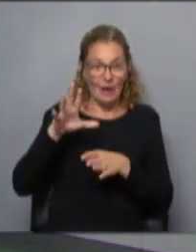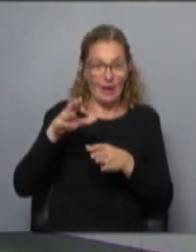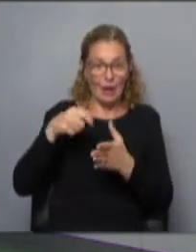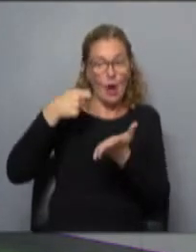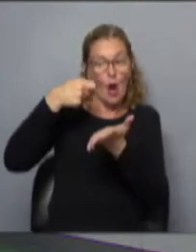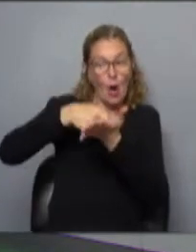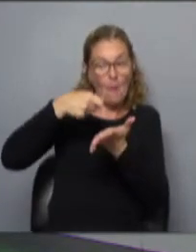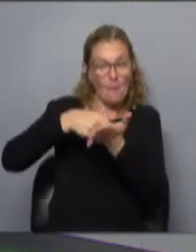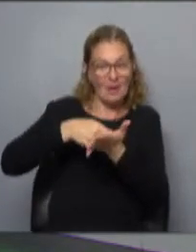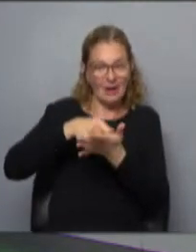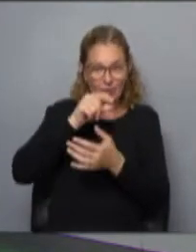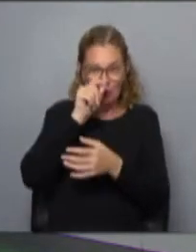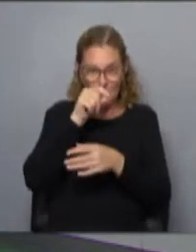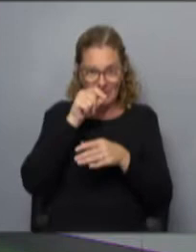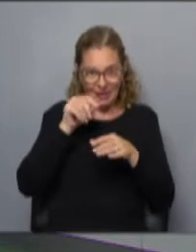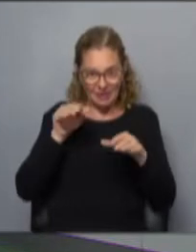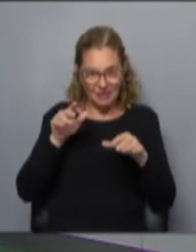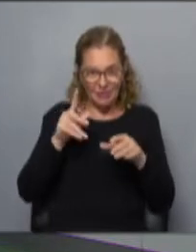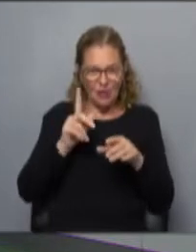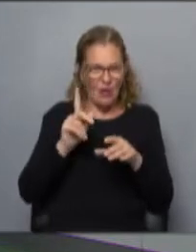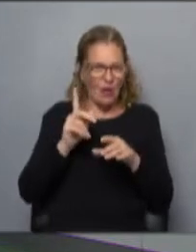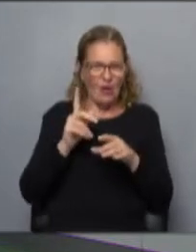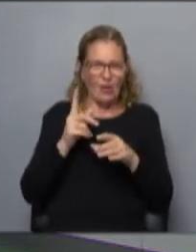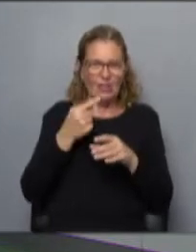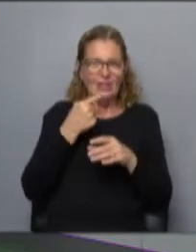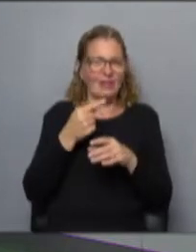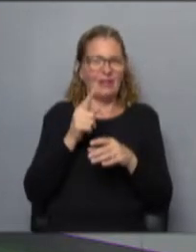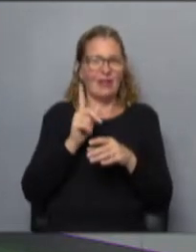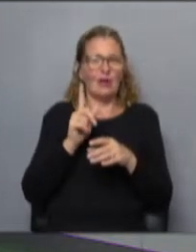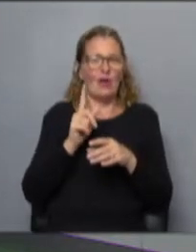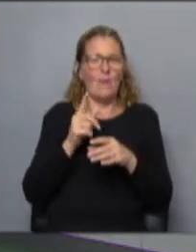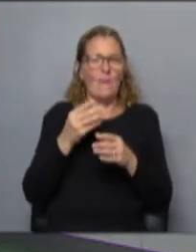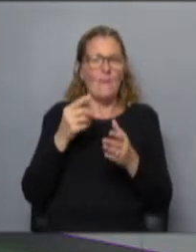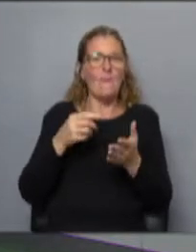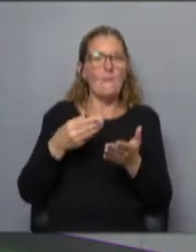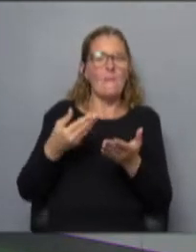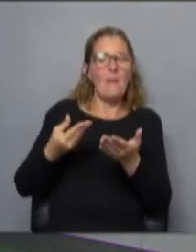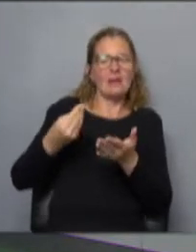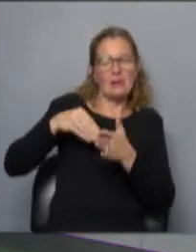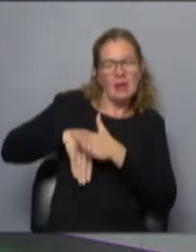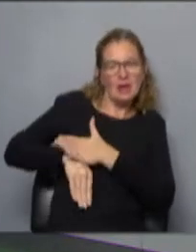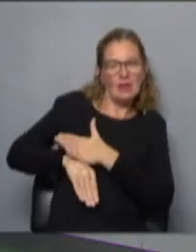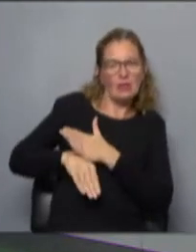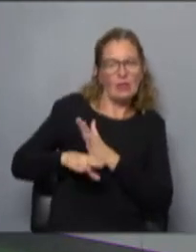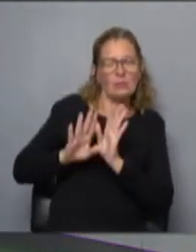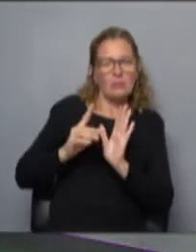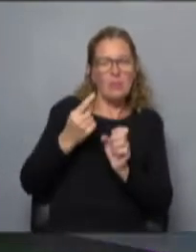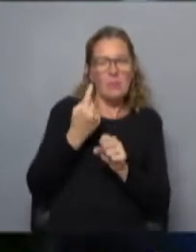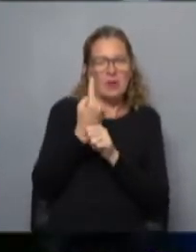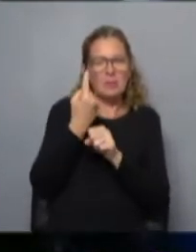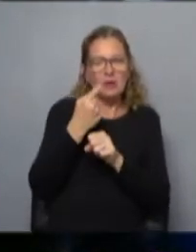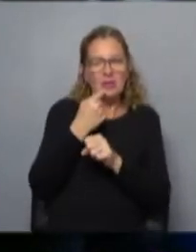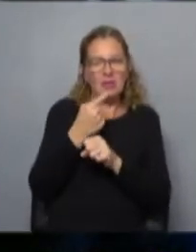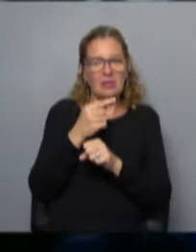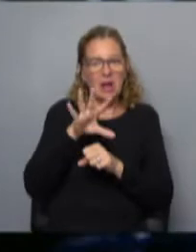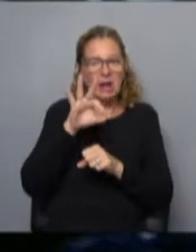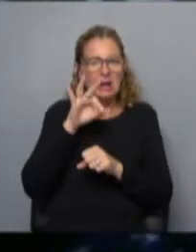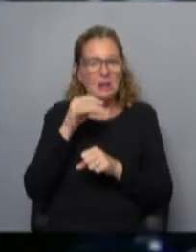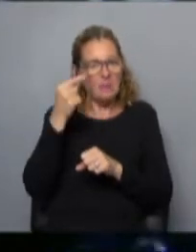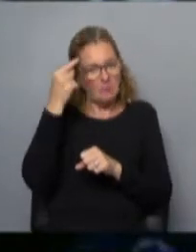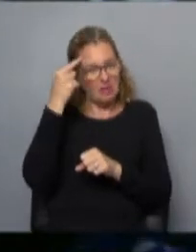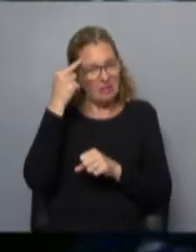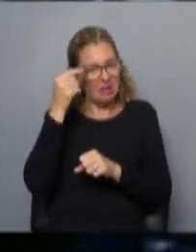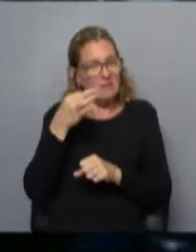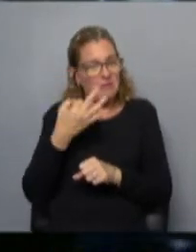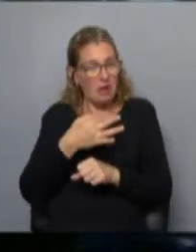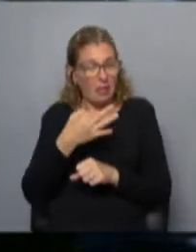Twitter no tiene como intención producirle más ingresos que los que ya tiene. Ese es un primer punto, podemos elegir, pensar que lo